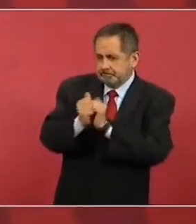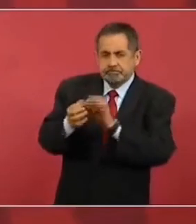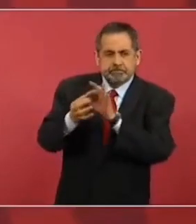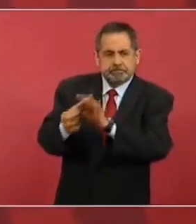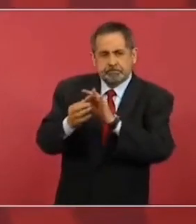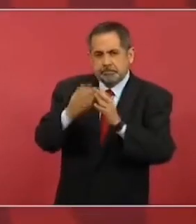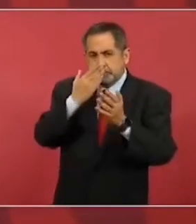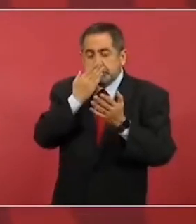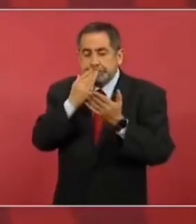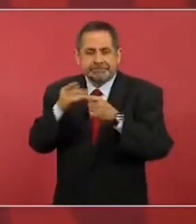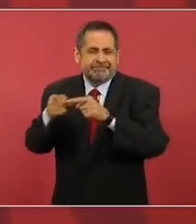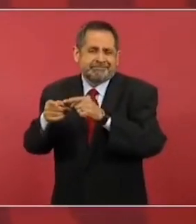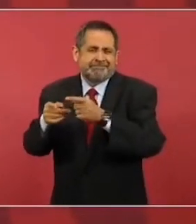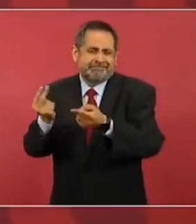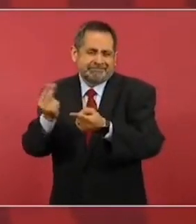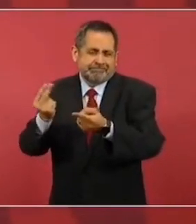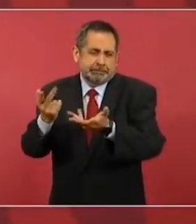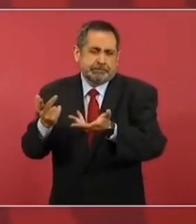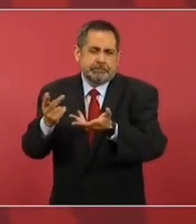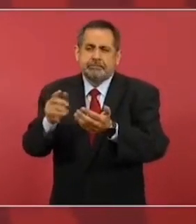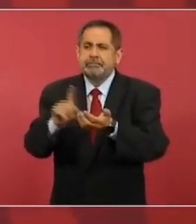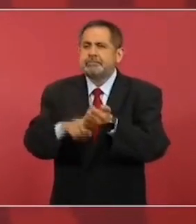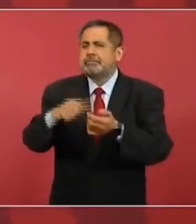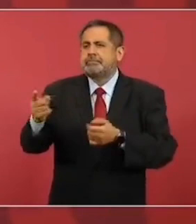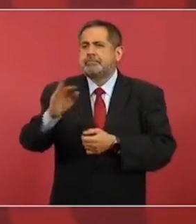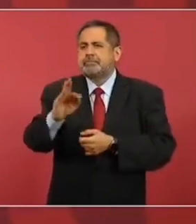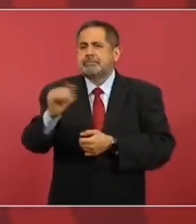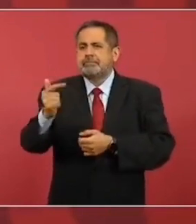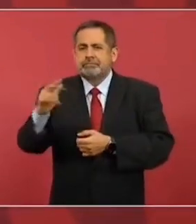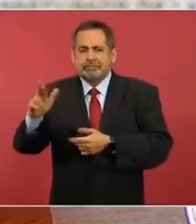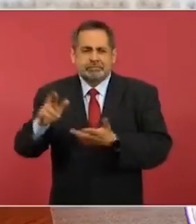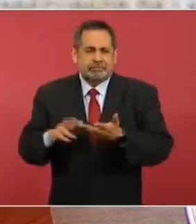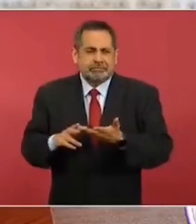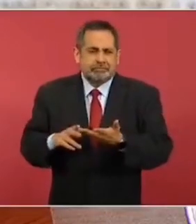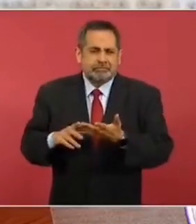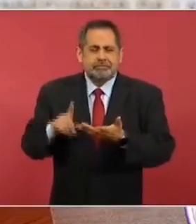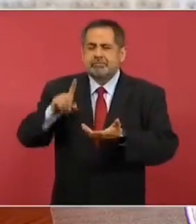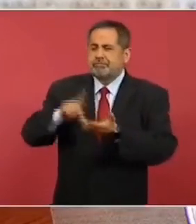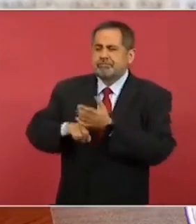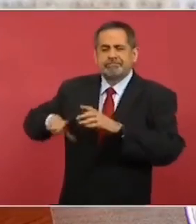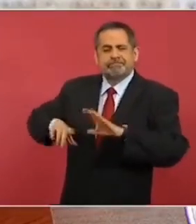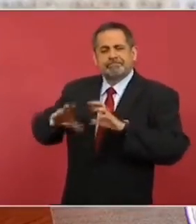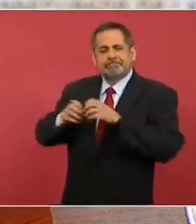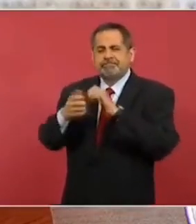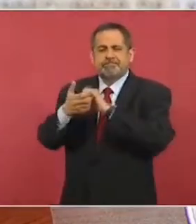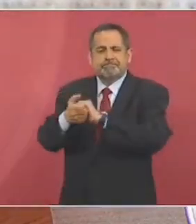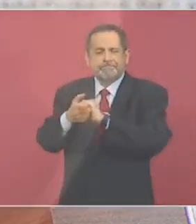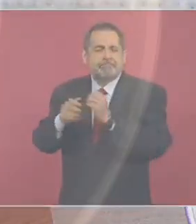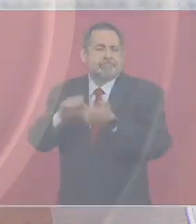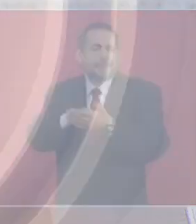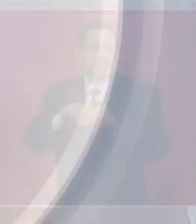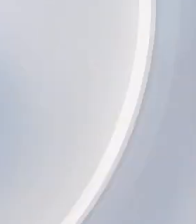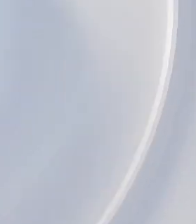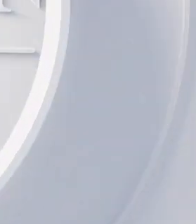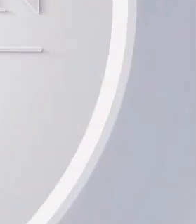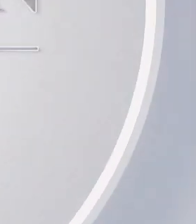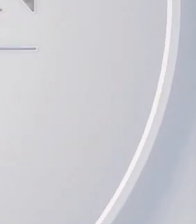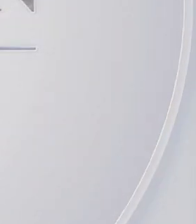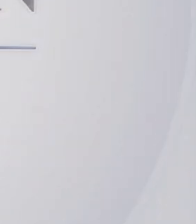que se proponga como candidatos a consejeros y magistrados a gente con vocación democrática e inobjetable respetabilidad.